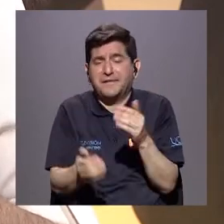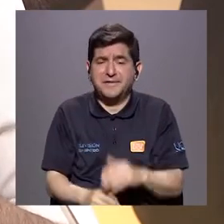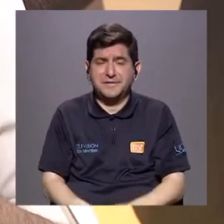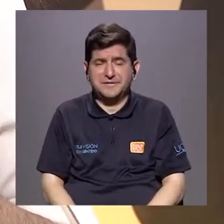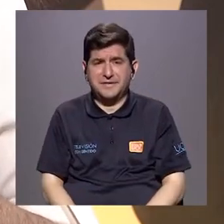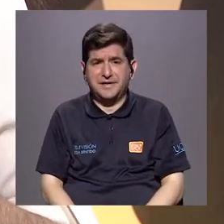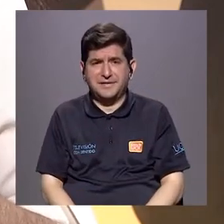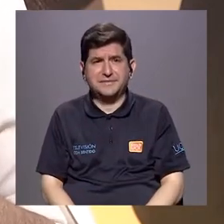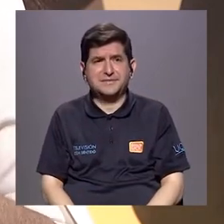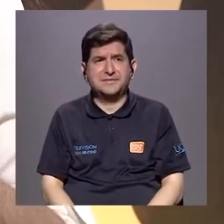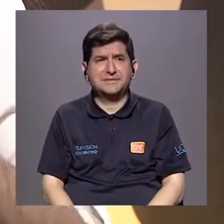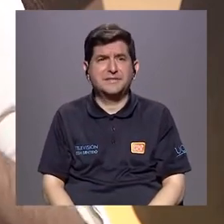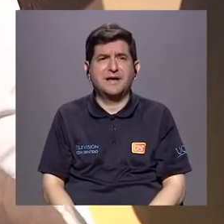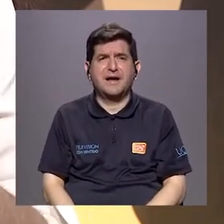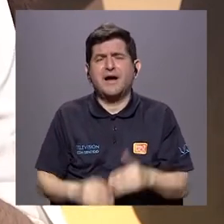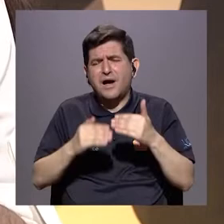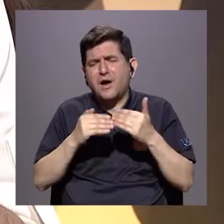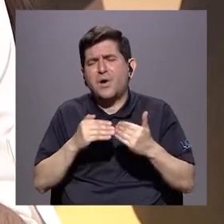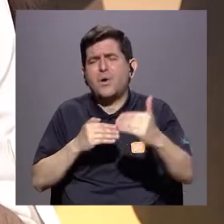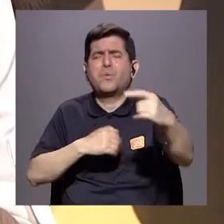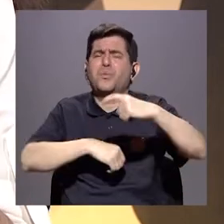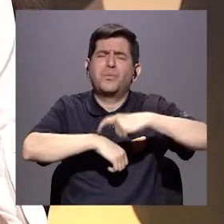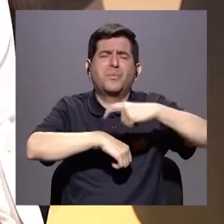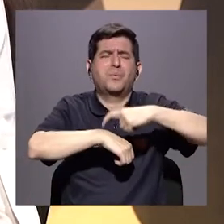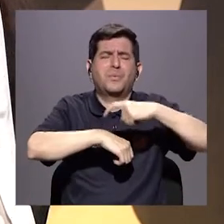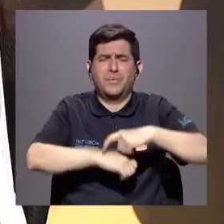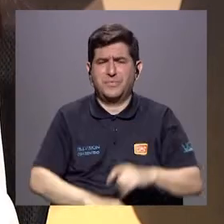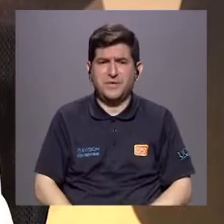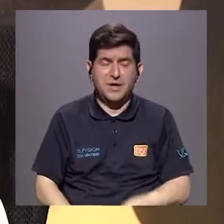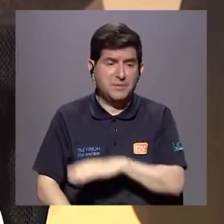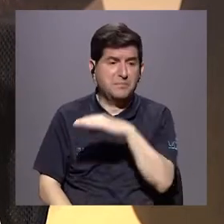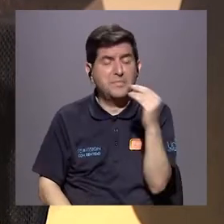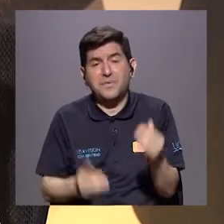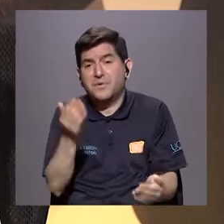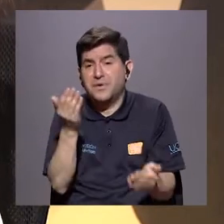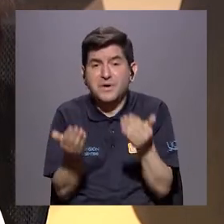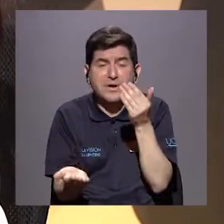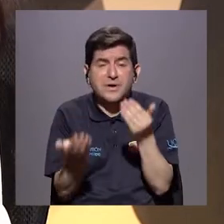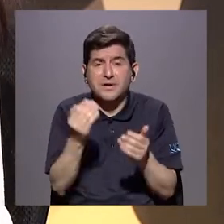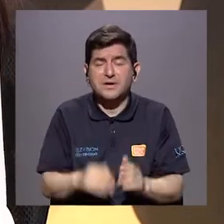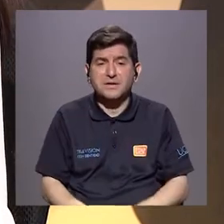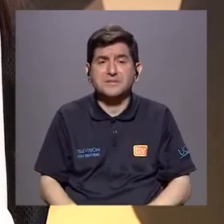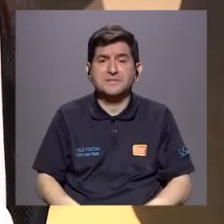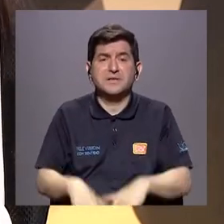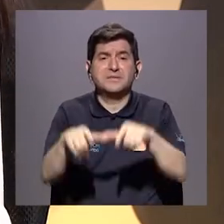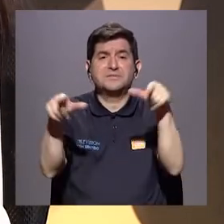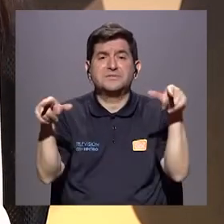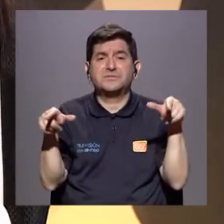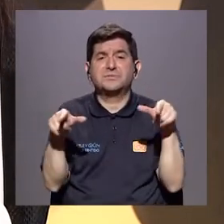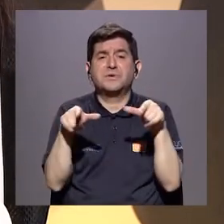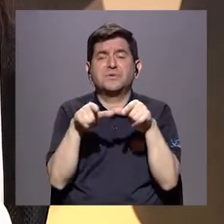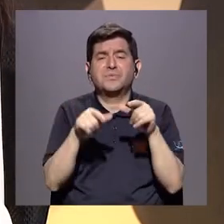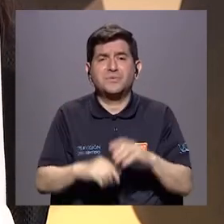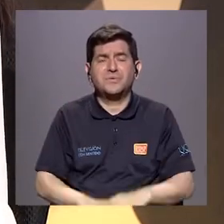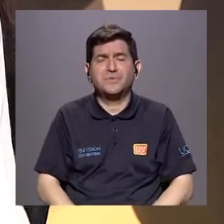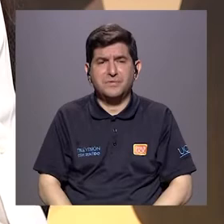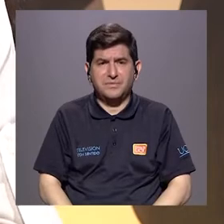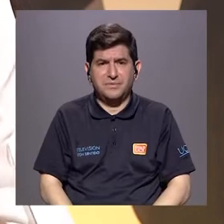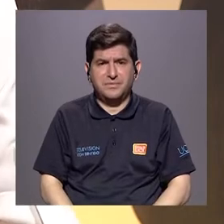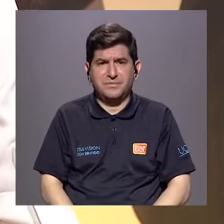tiene que ser como que dure mucho rato y que tiene que ser como en lugares muy